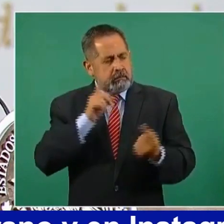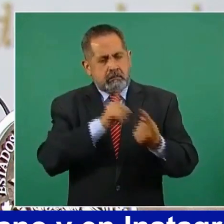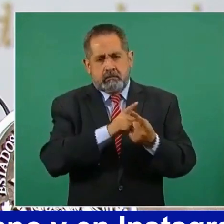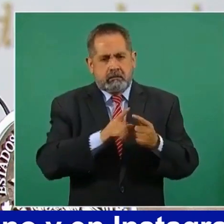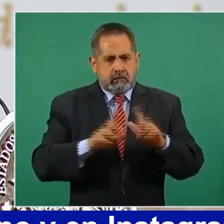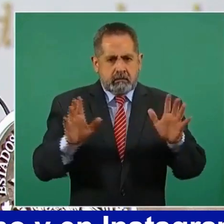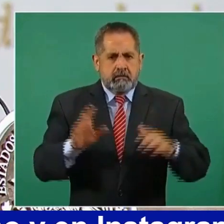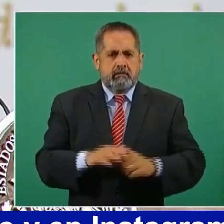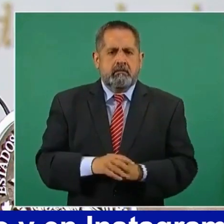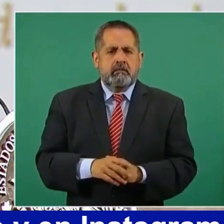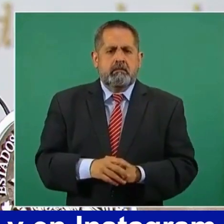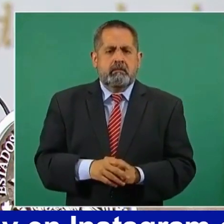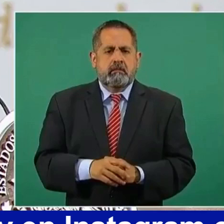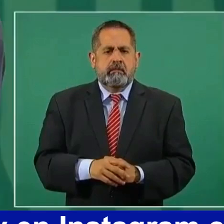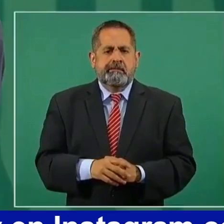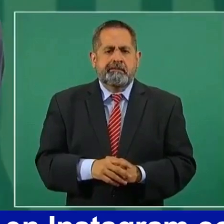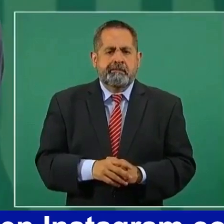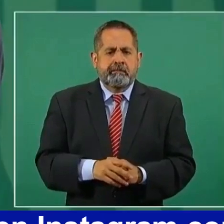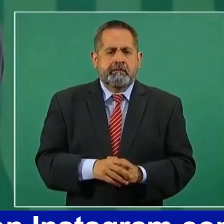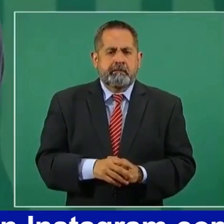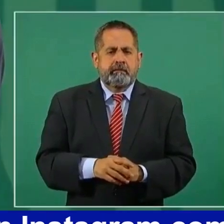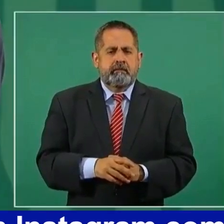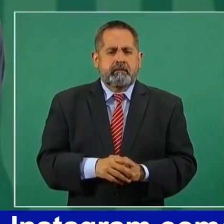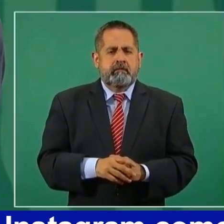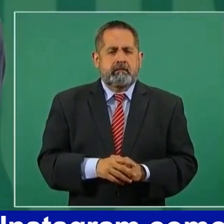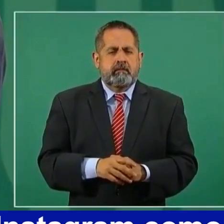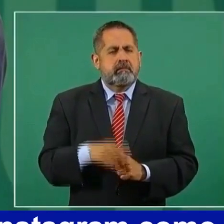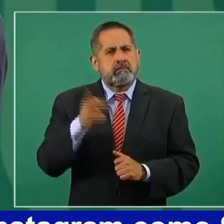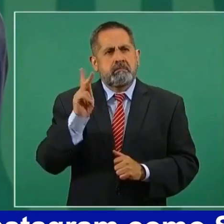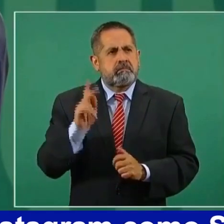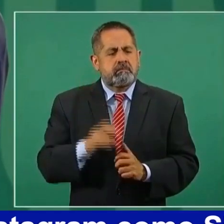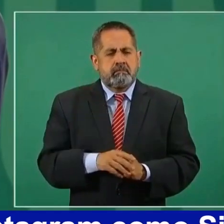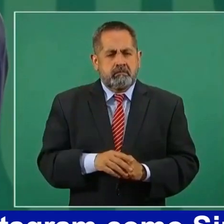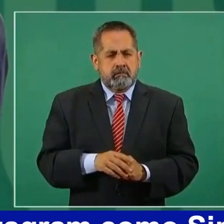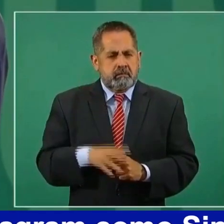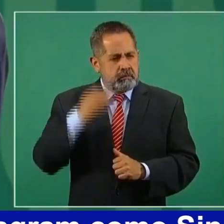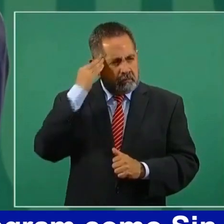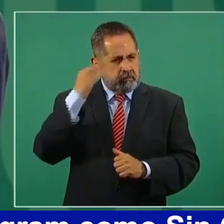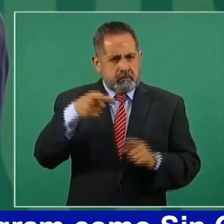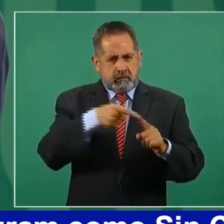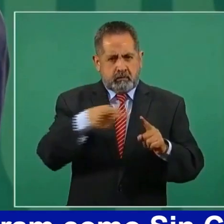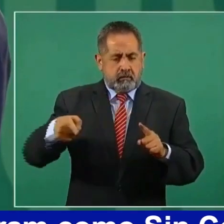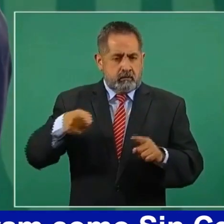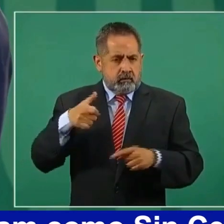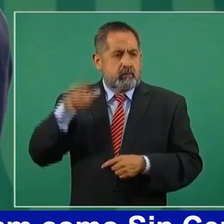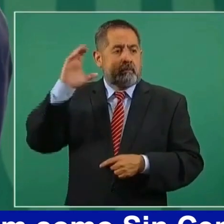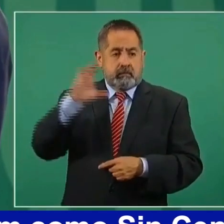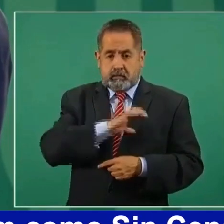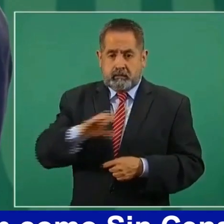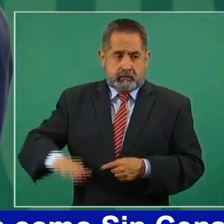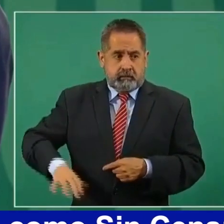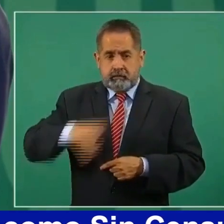pero durante el tiempo que fui candidato